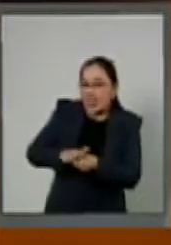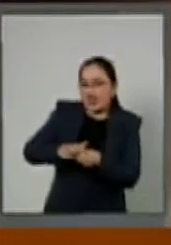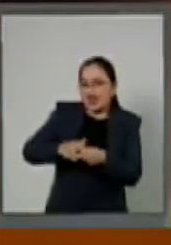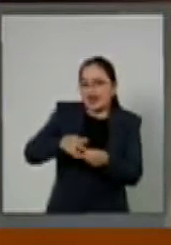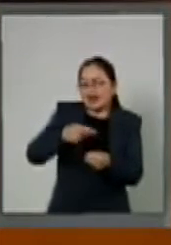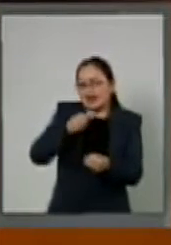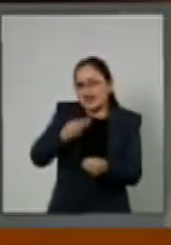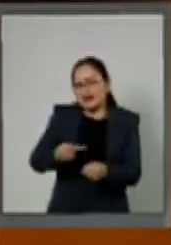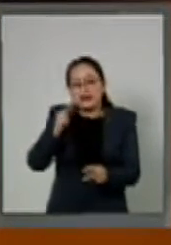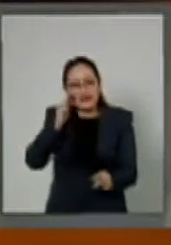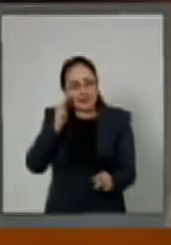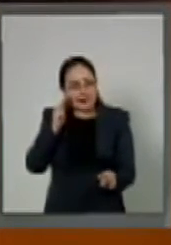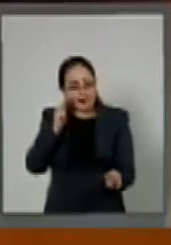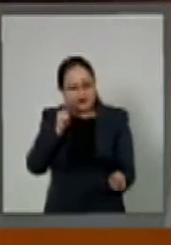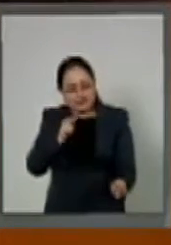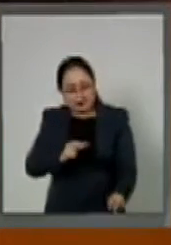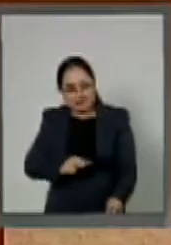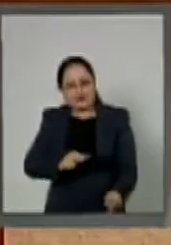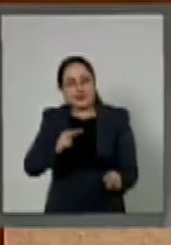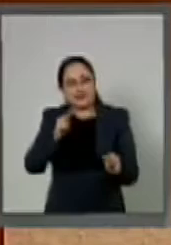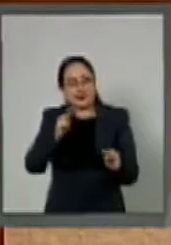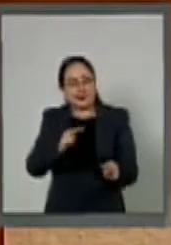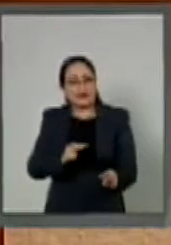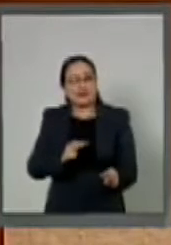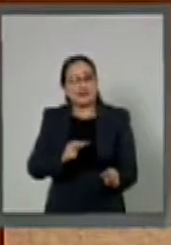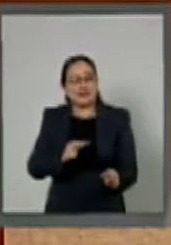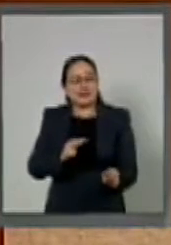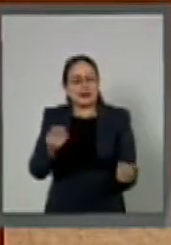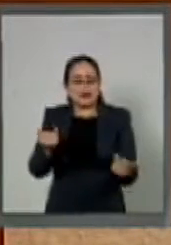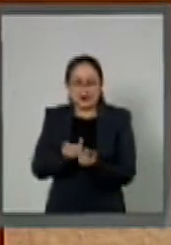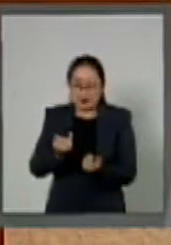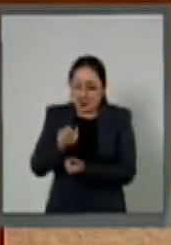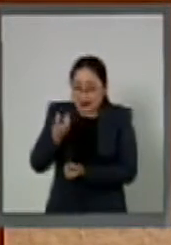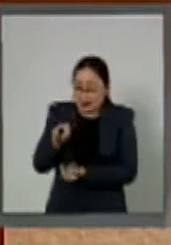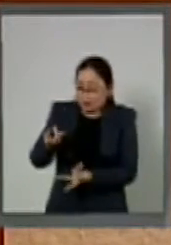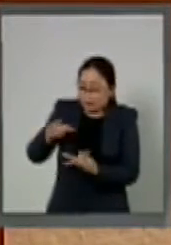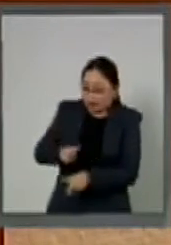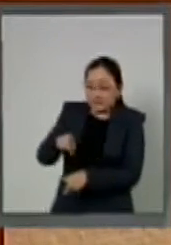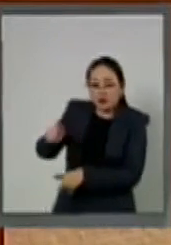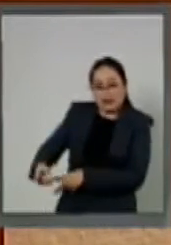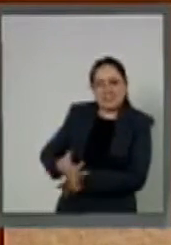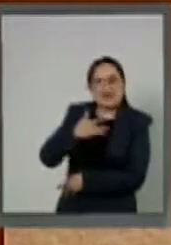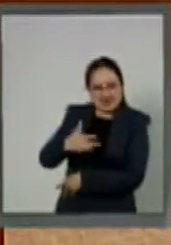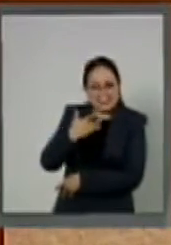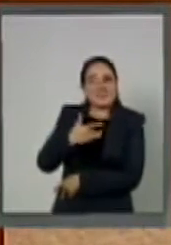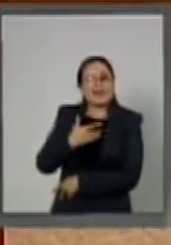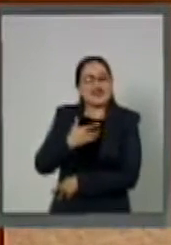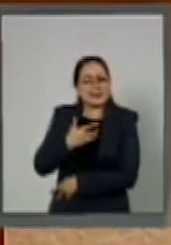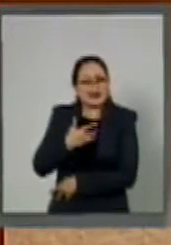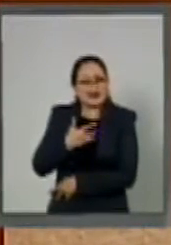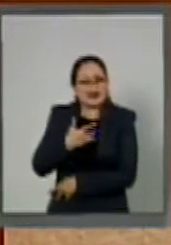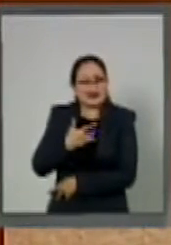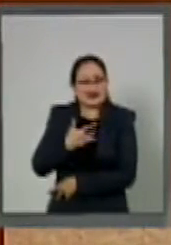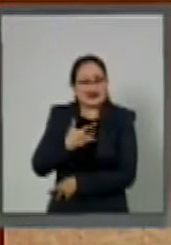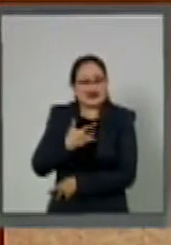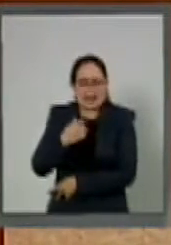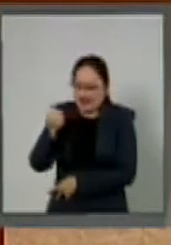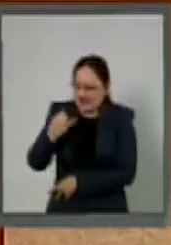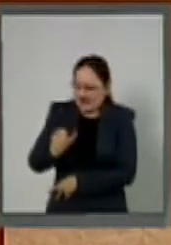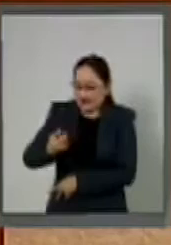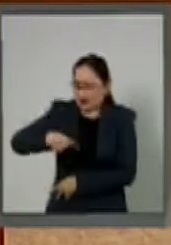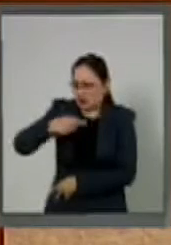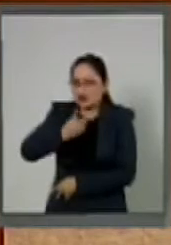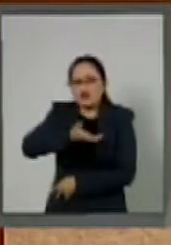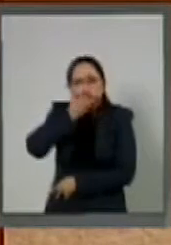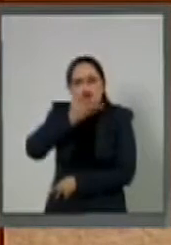la mirada y todo lo que nosotros, por costumbre,